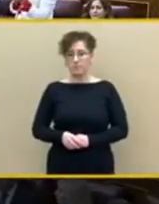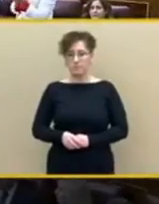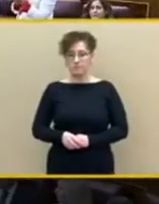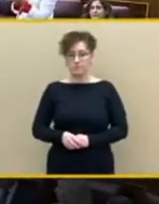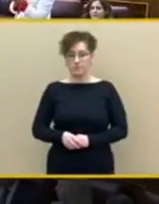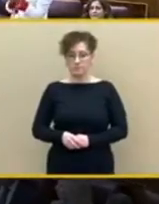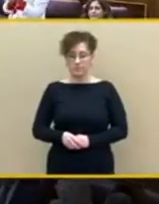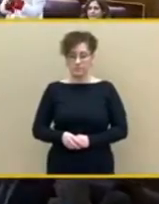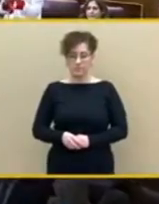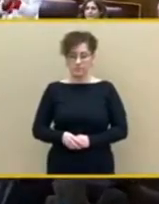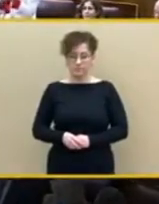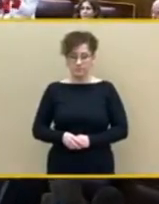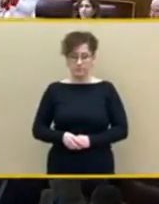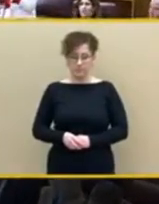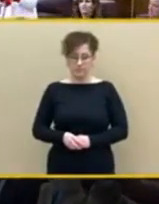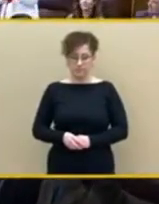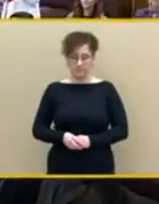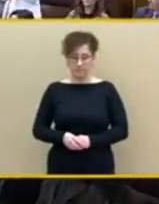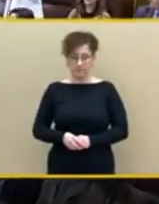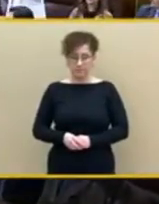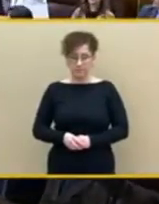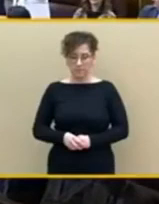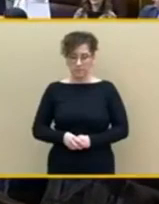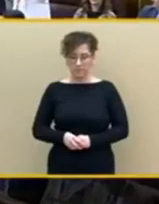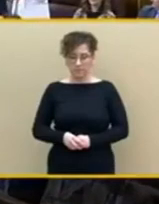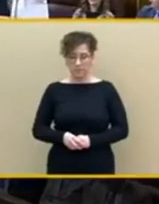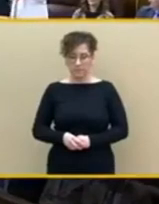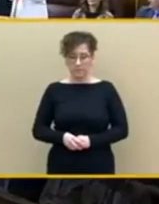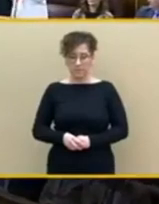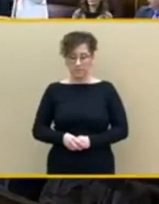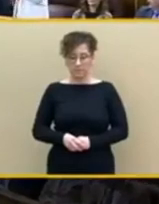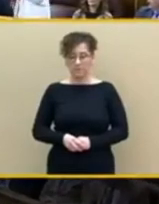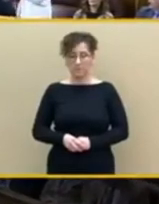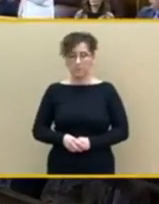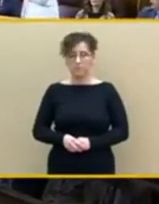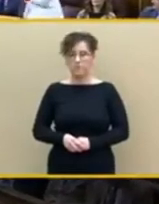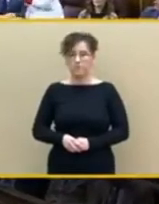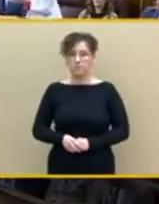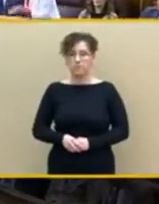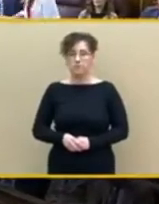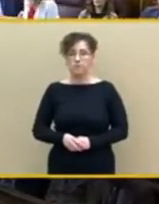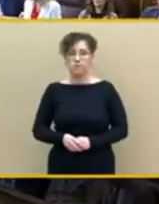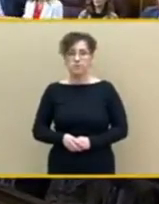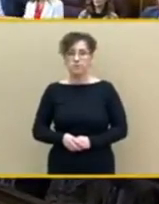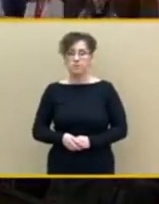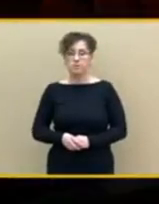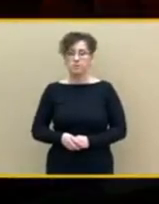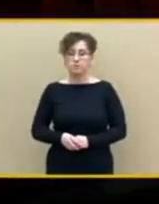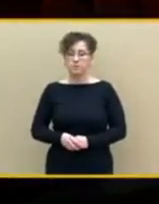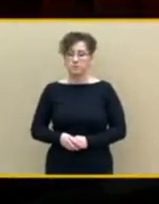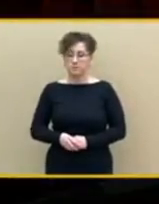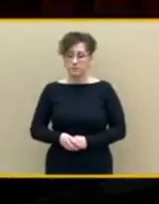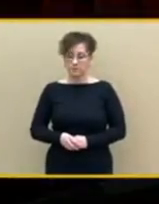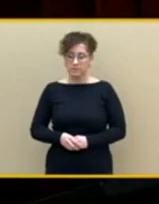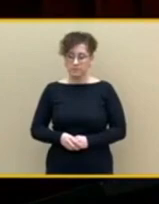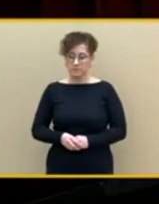¿cuál va a ser el resultado? pues nada pues que pasado mañana todo va a ser exactamente igual y bueno pues nos habremos enterado de algunos